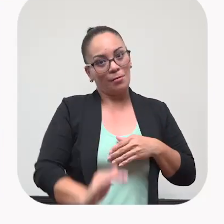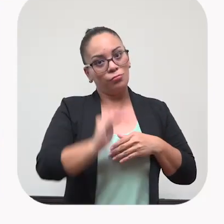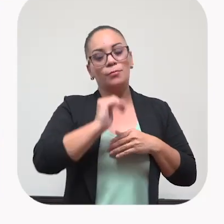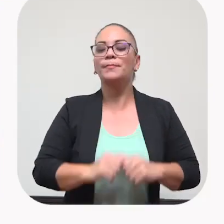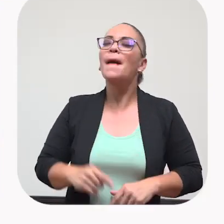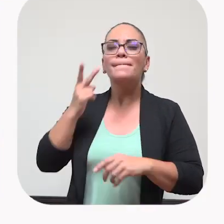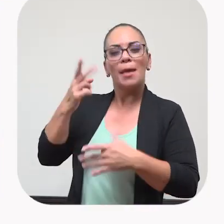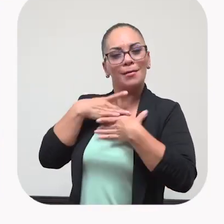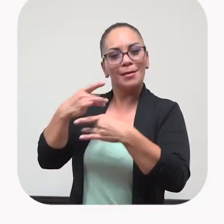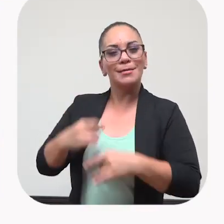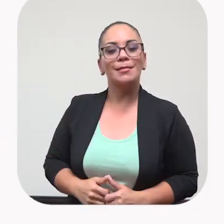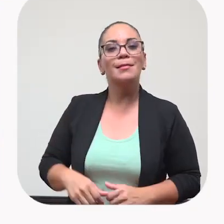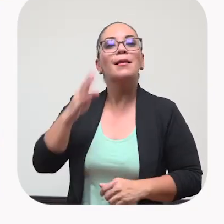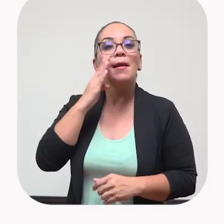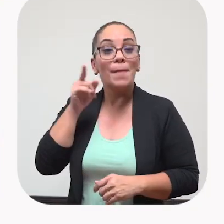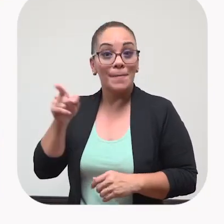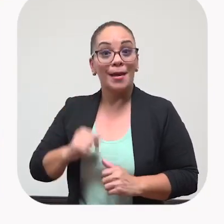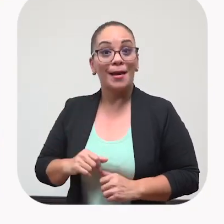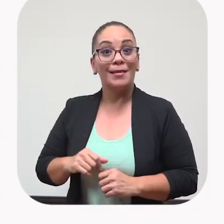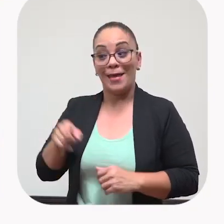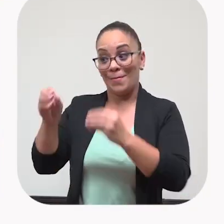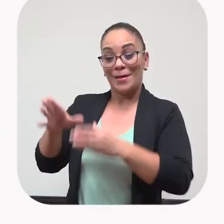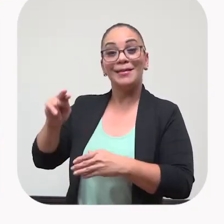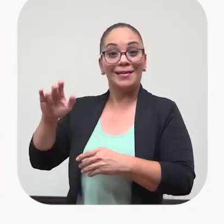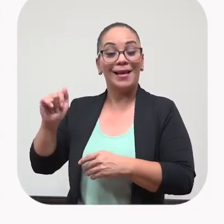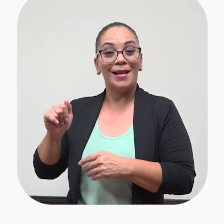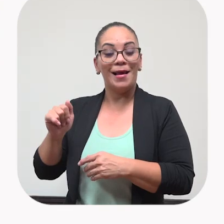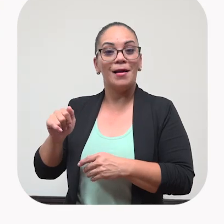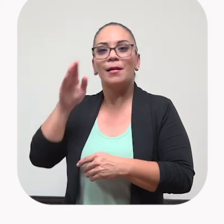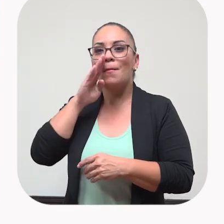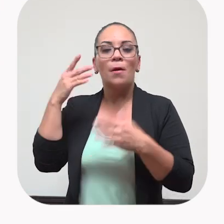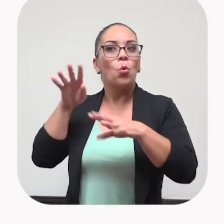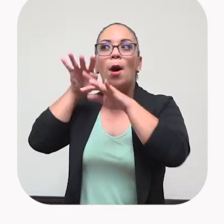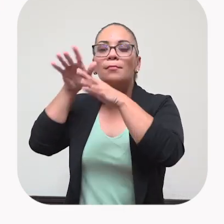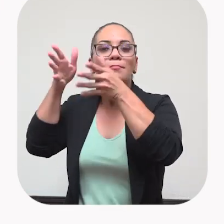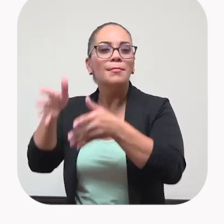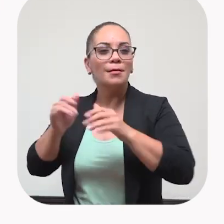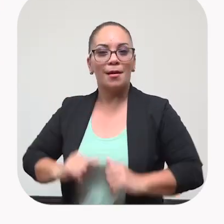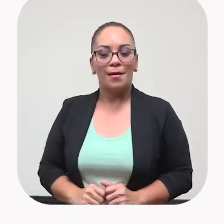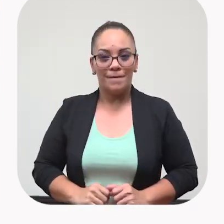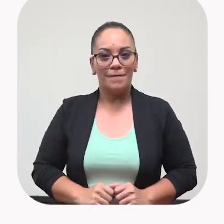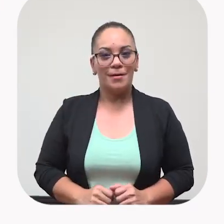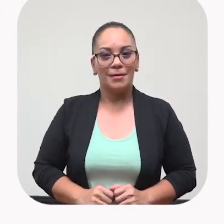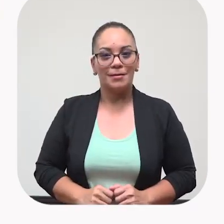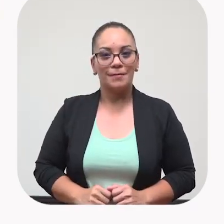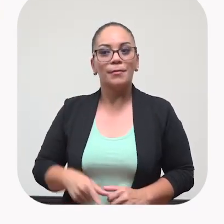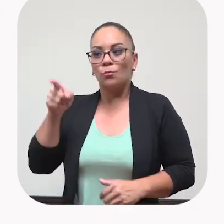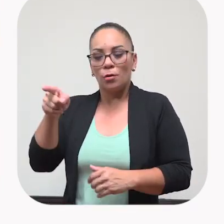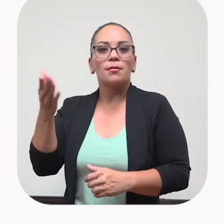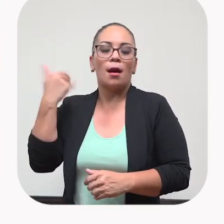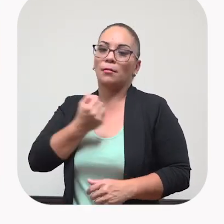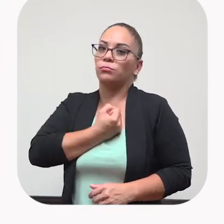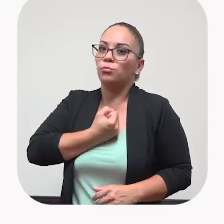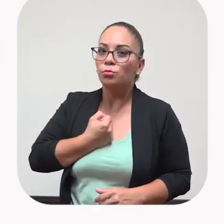Pero vean qué interesante, porque la mamá de la niña Nela es absolutamente admirable por